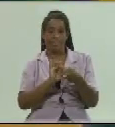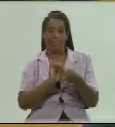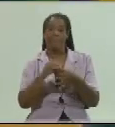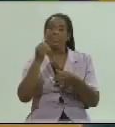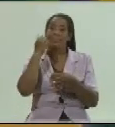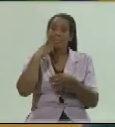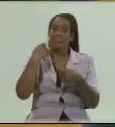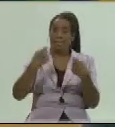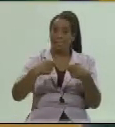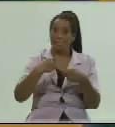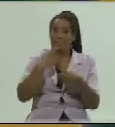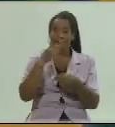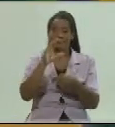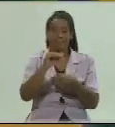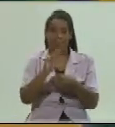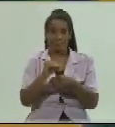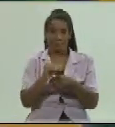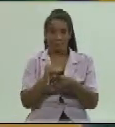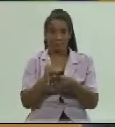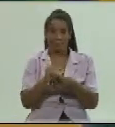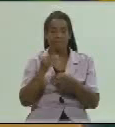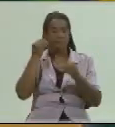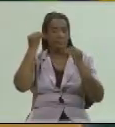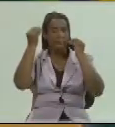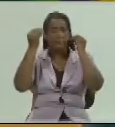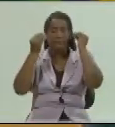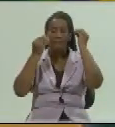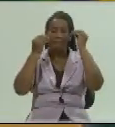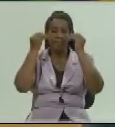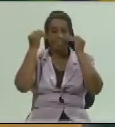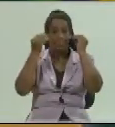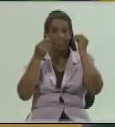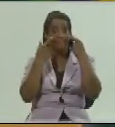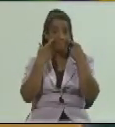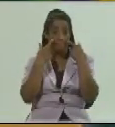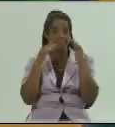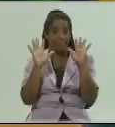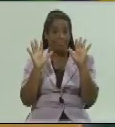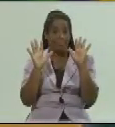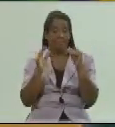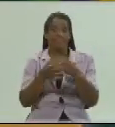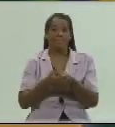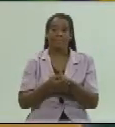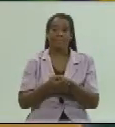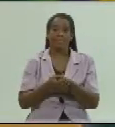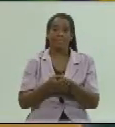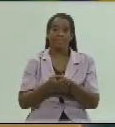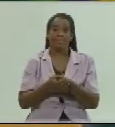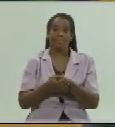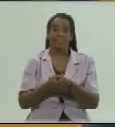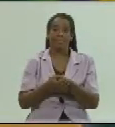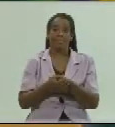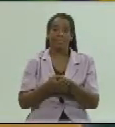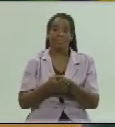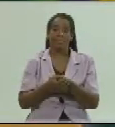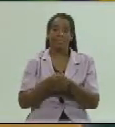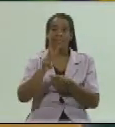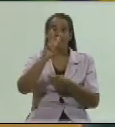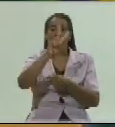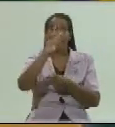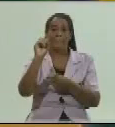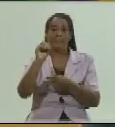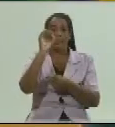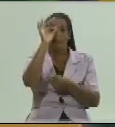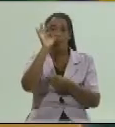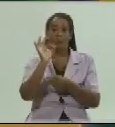que en lo que hemos analizado fíjense prácticamente con el 20% de las